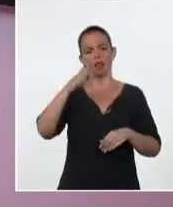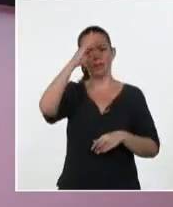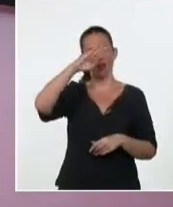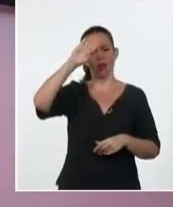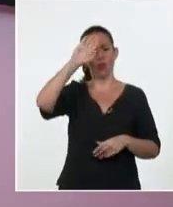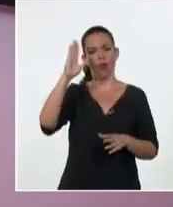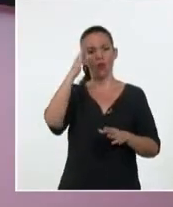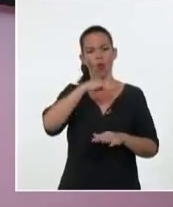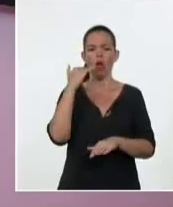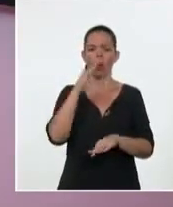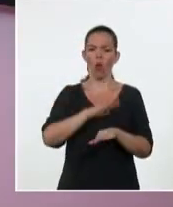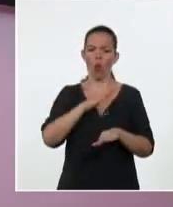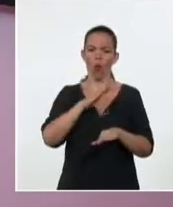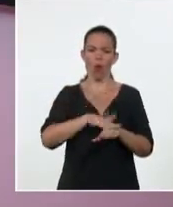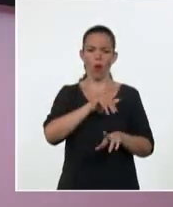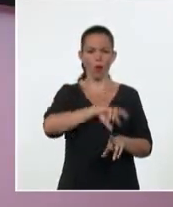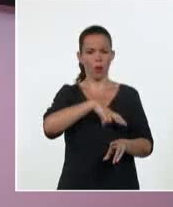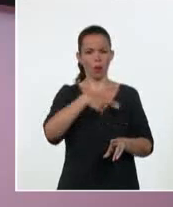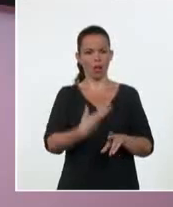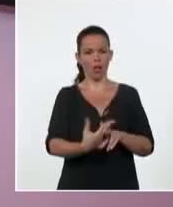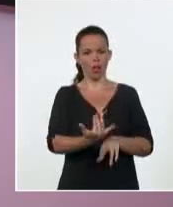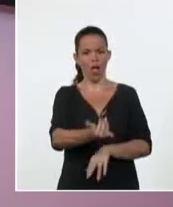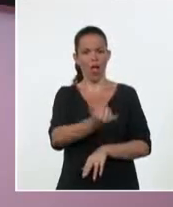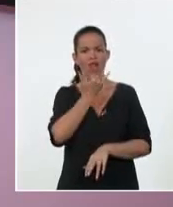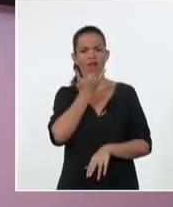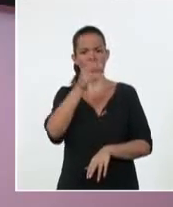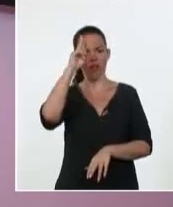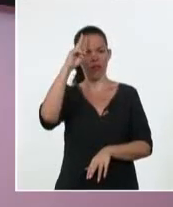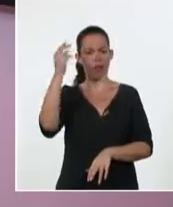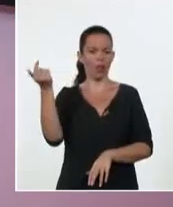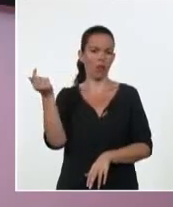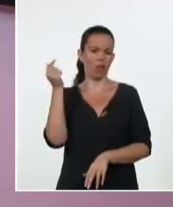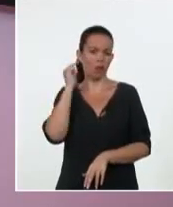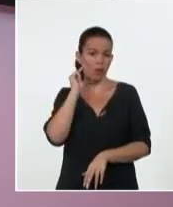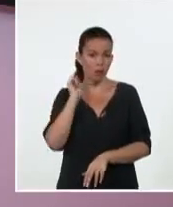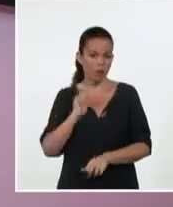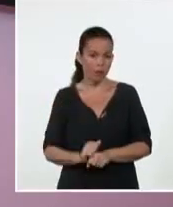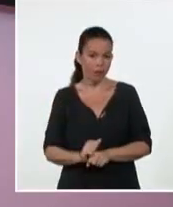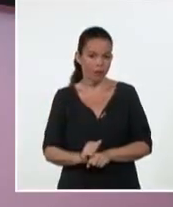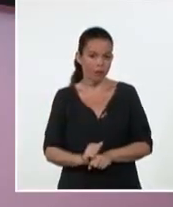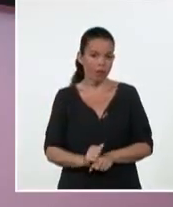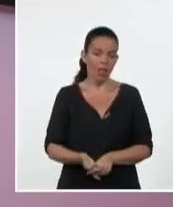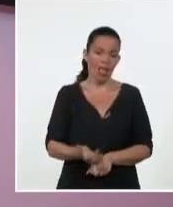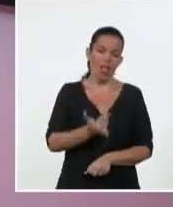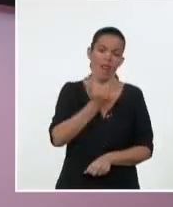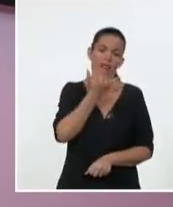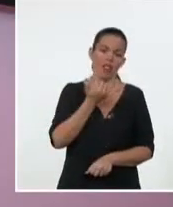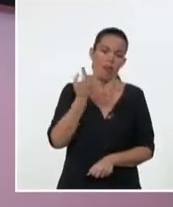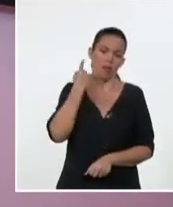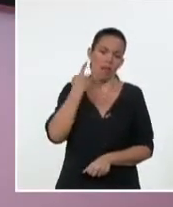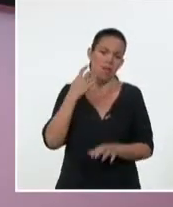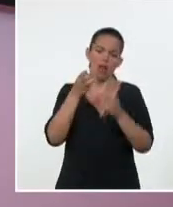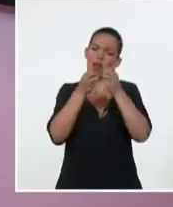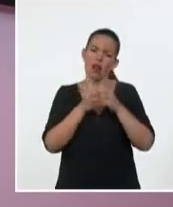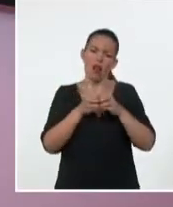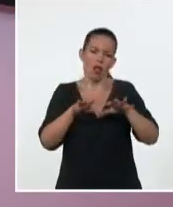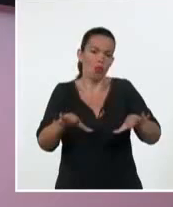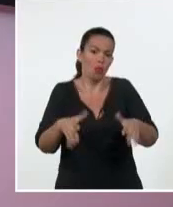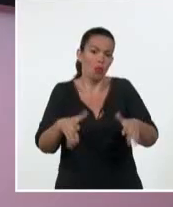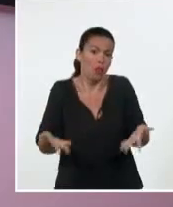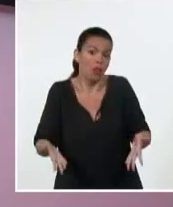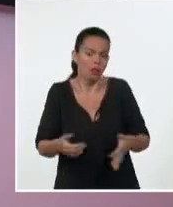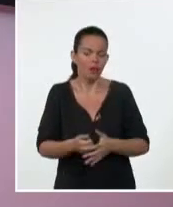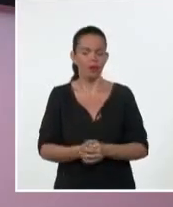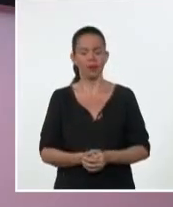los síntomas reportados fueron por causas naturales. Así lo afirmó en su cuenta en Twitter el titular de Relaciones Exteriores de nuestro país,